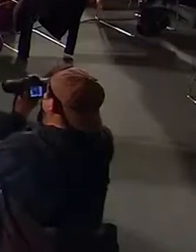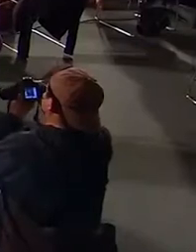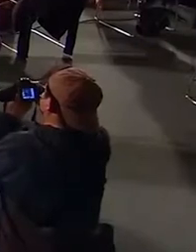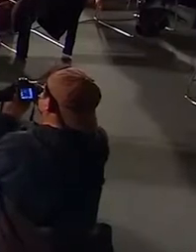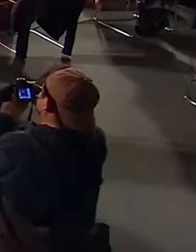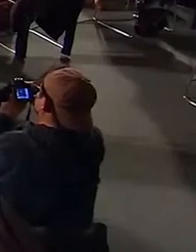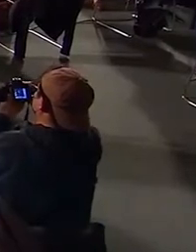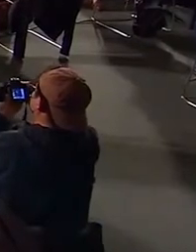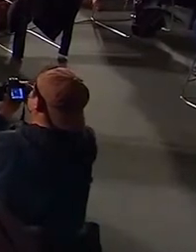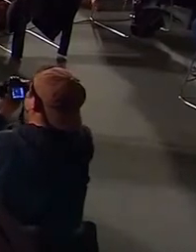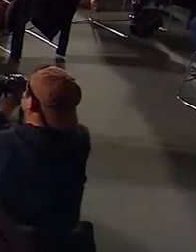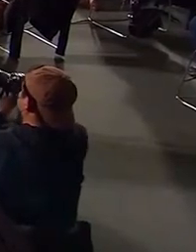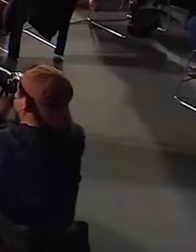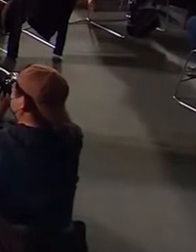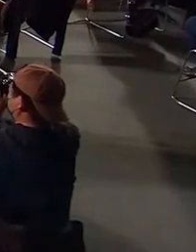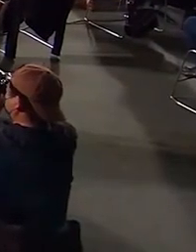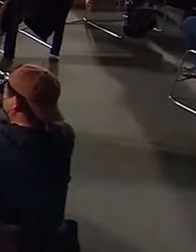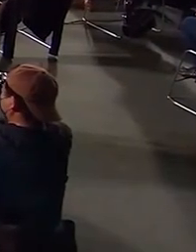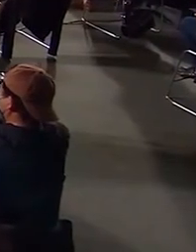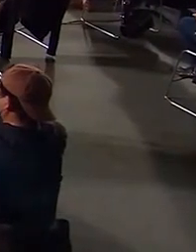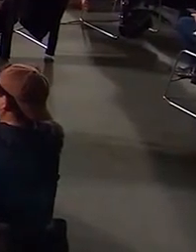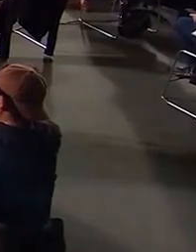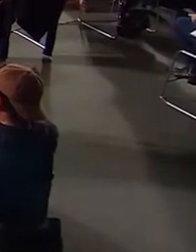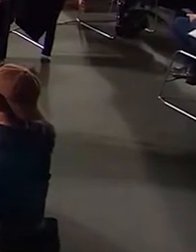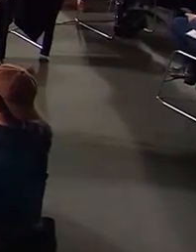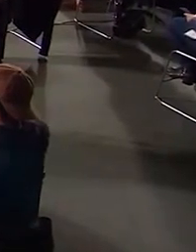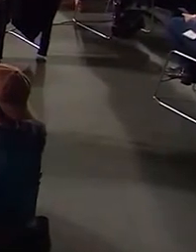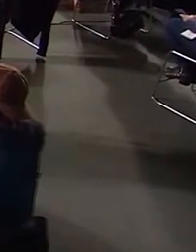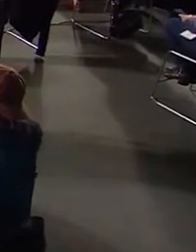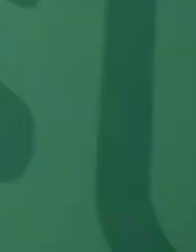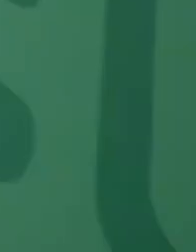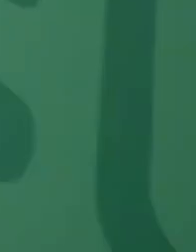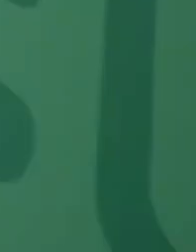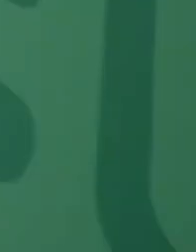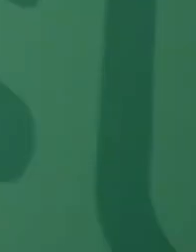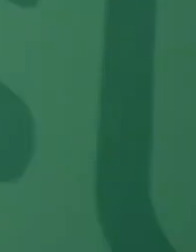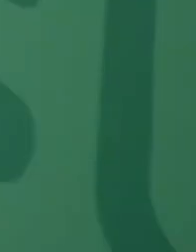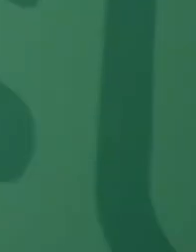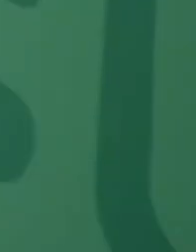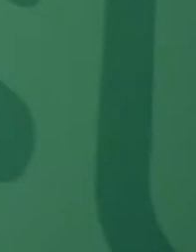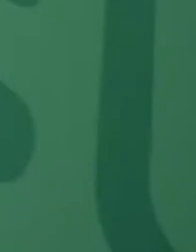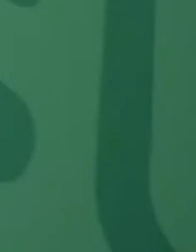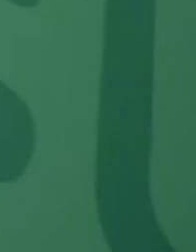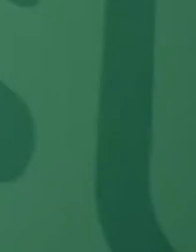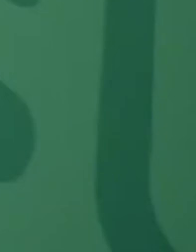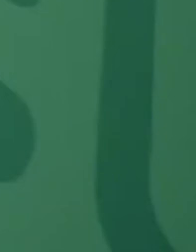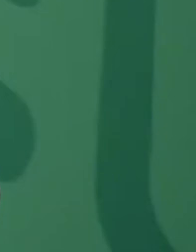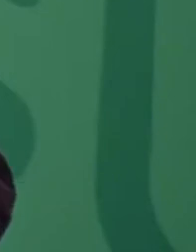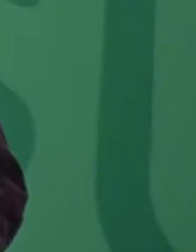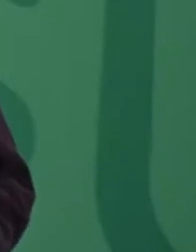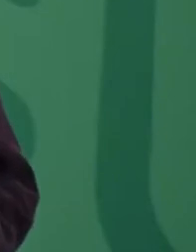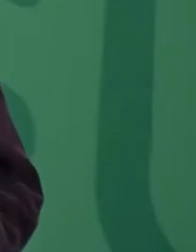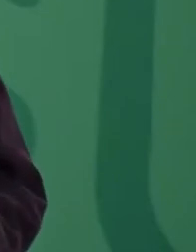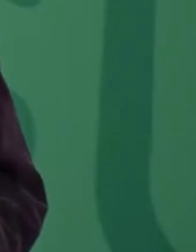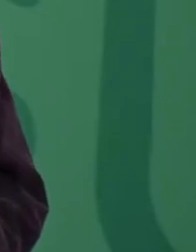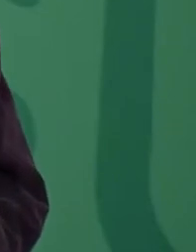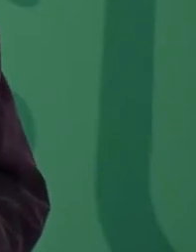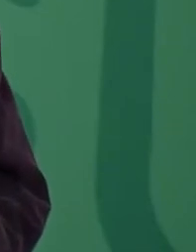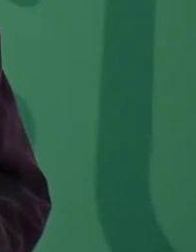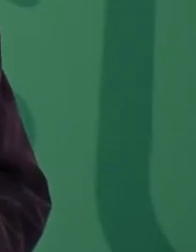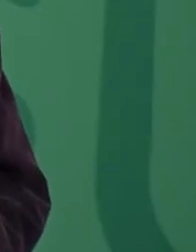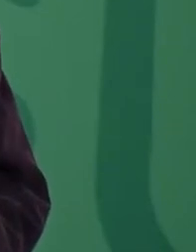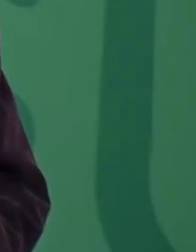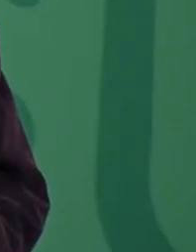muy buena muy buena noticia entonces todos prepararnos